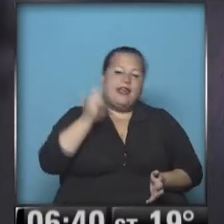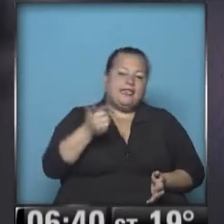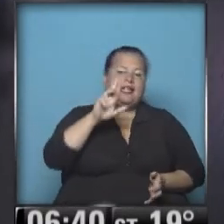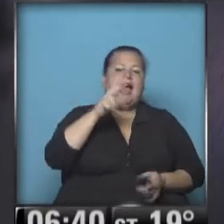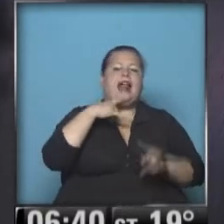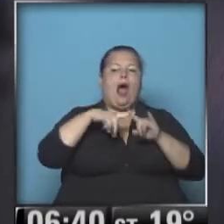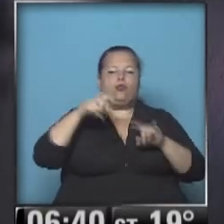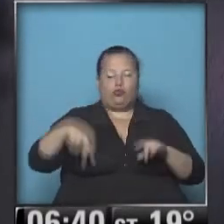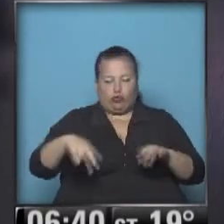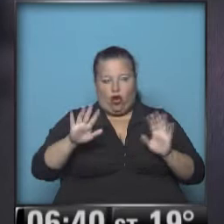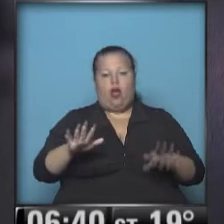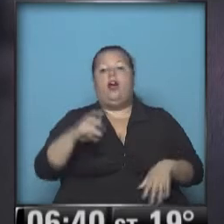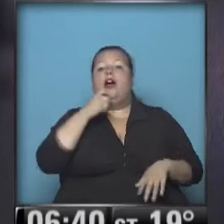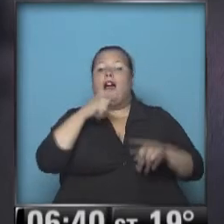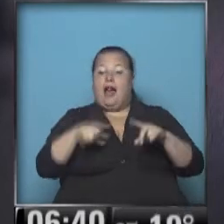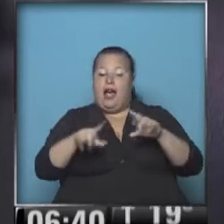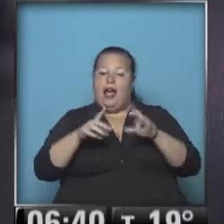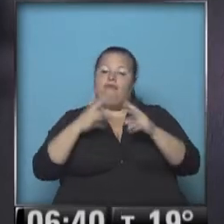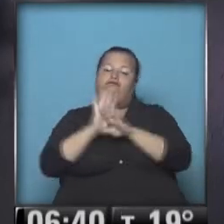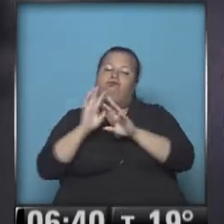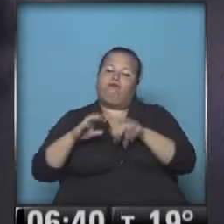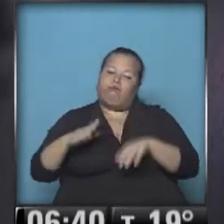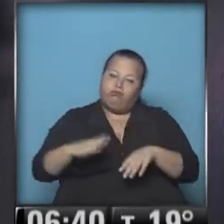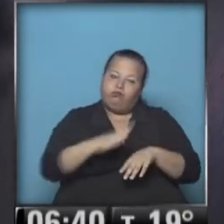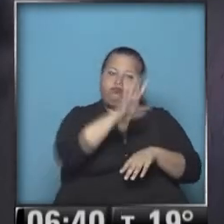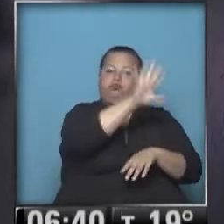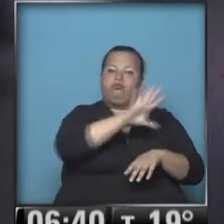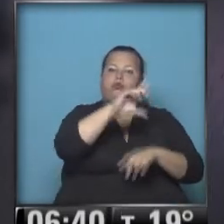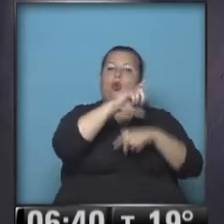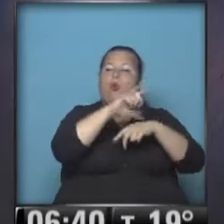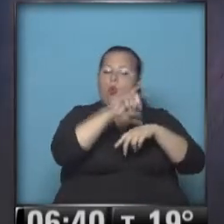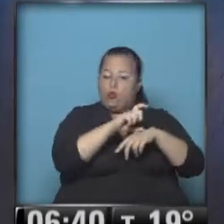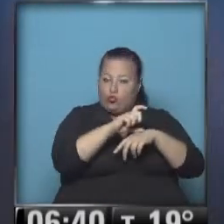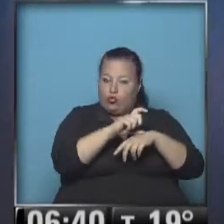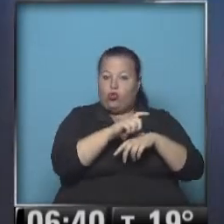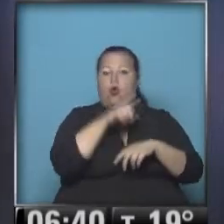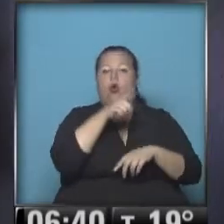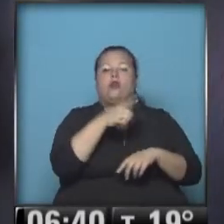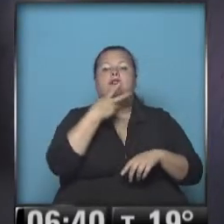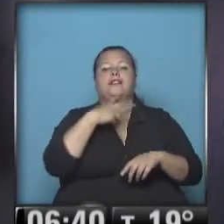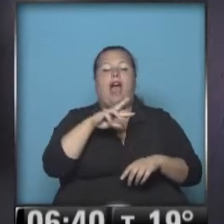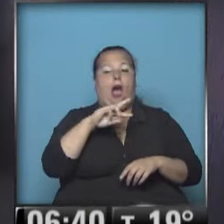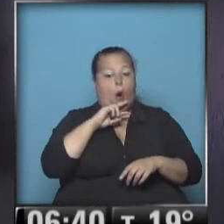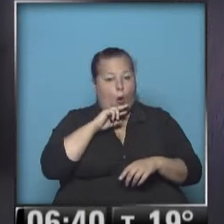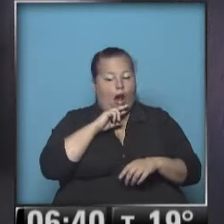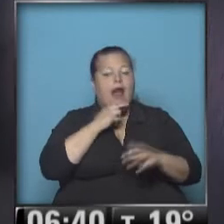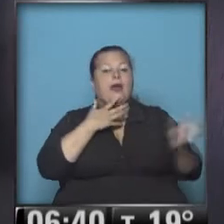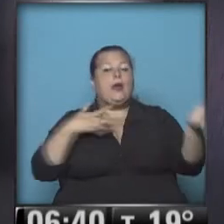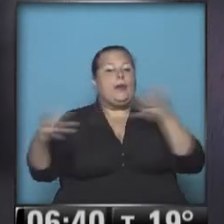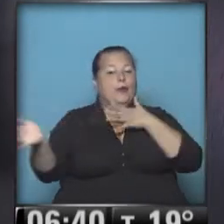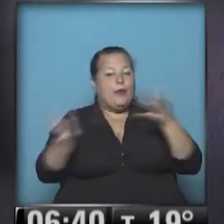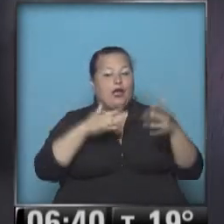Rawson. Y si nos vamos moviendo hacia la región de Cuyo, en San Juan el viento